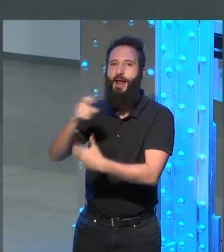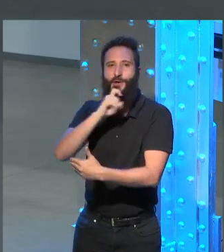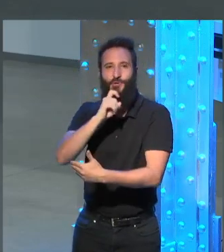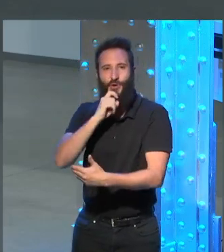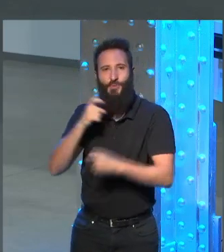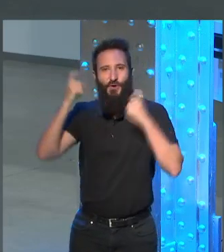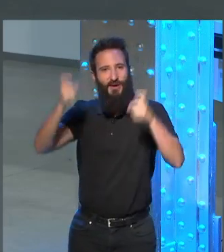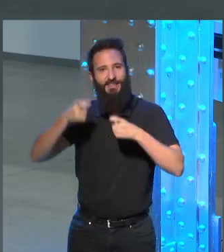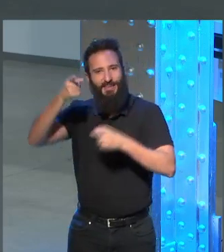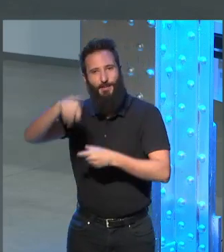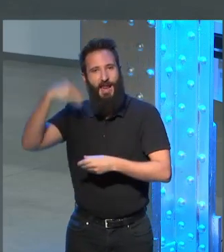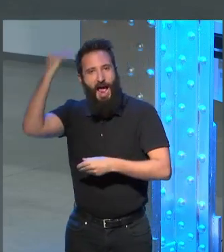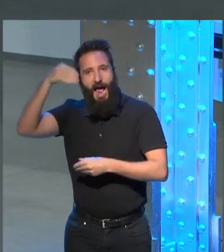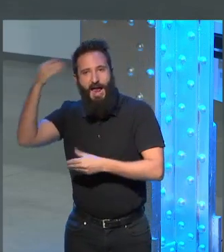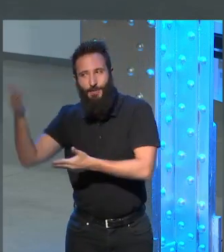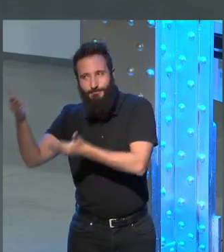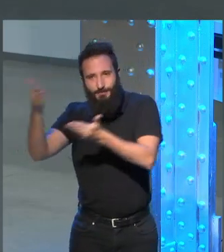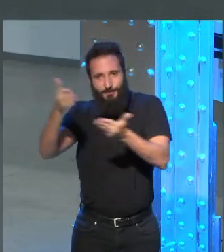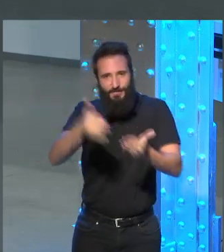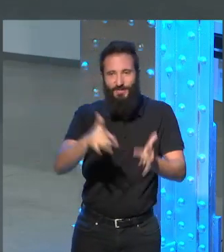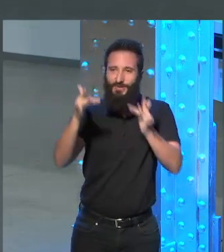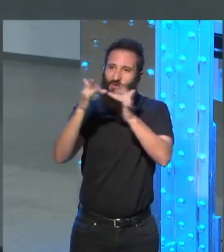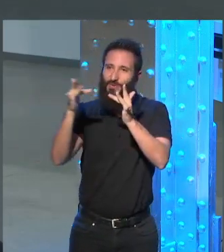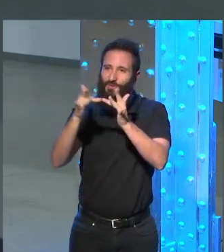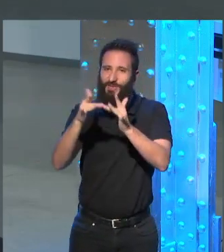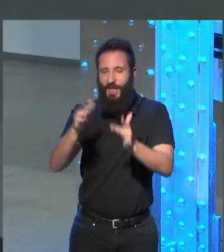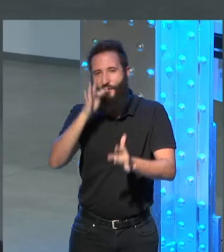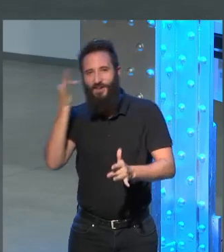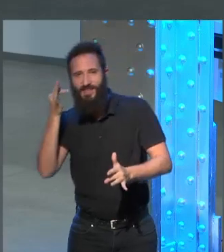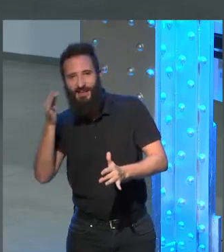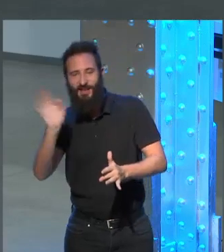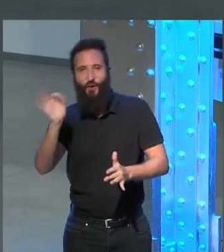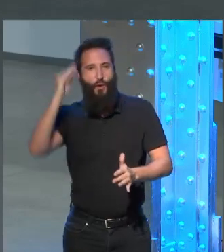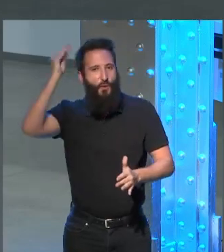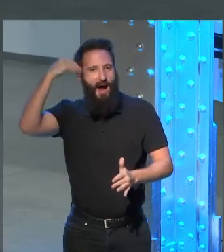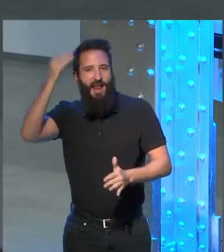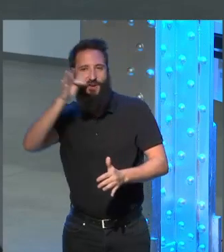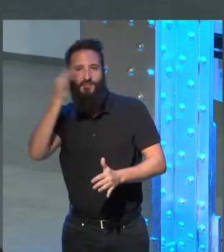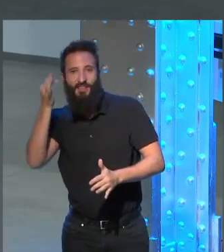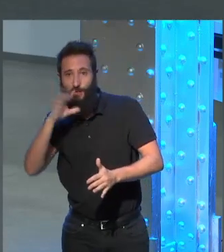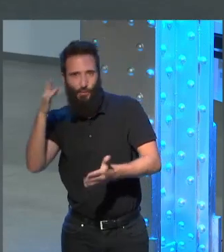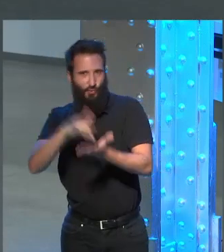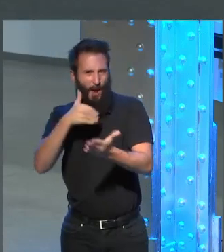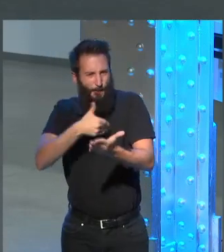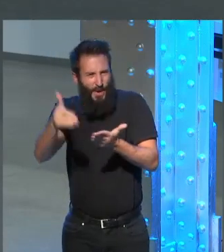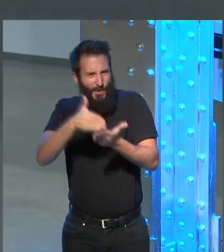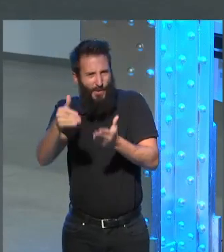acercar un poco a los árabes sobre todo los árabes franceses los árabes que viven en Francia que son varios millones